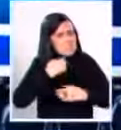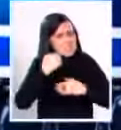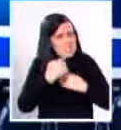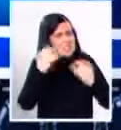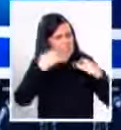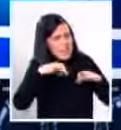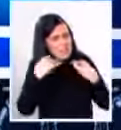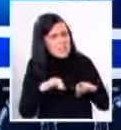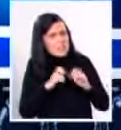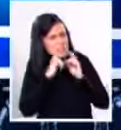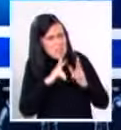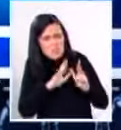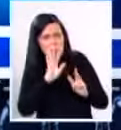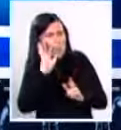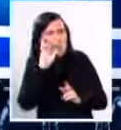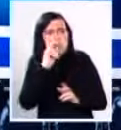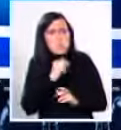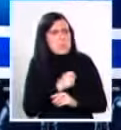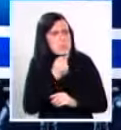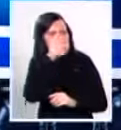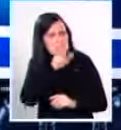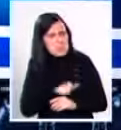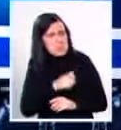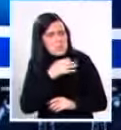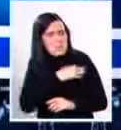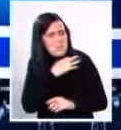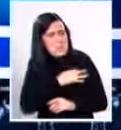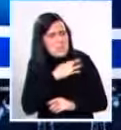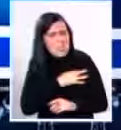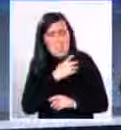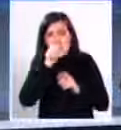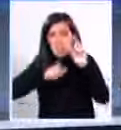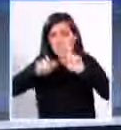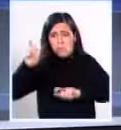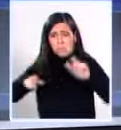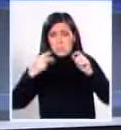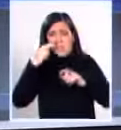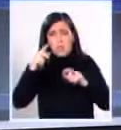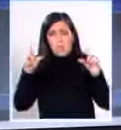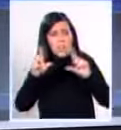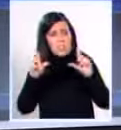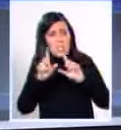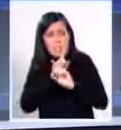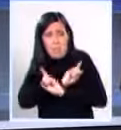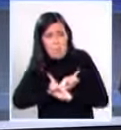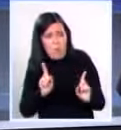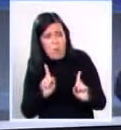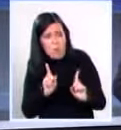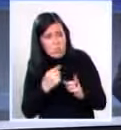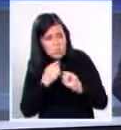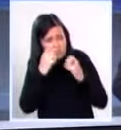realmente, digo, no conocía esta historia. Y seguramente la mayor parte de la teleaudiencia tampoco. Y es digno de